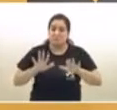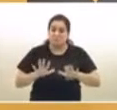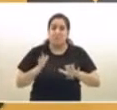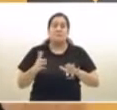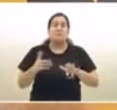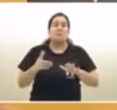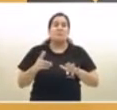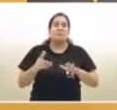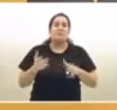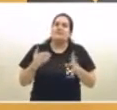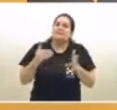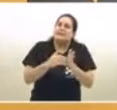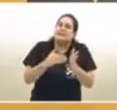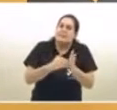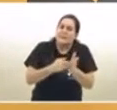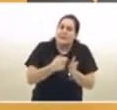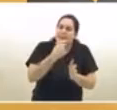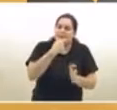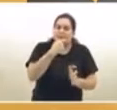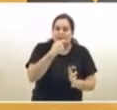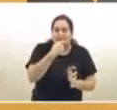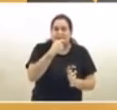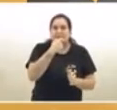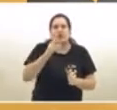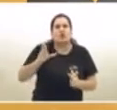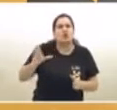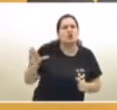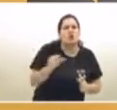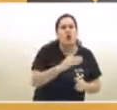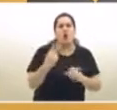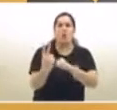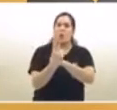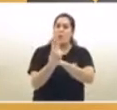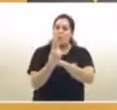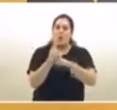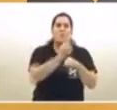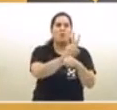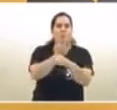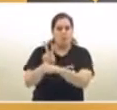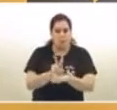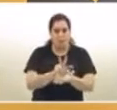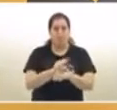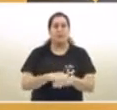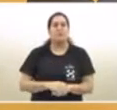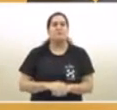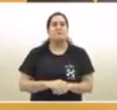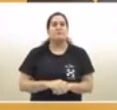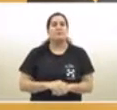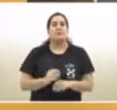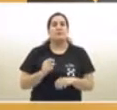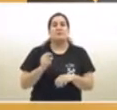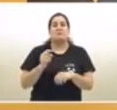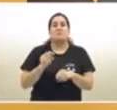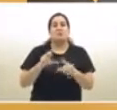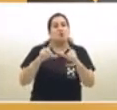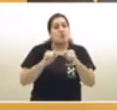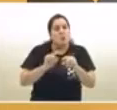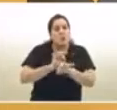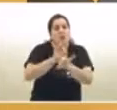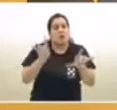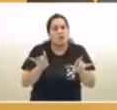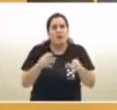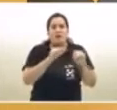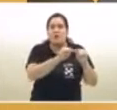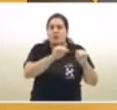tanto y en cuanto todos nos cuidemos y mantengamos estable la cantidad de casos. La realidad